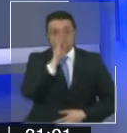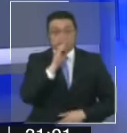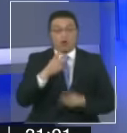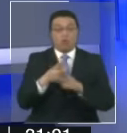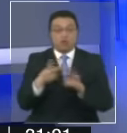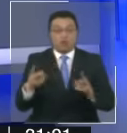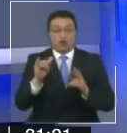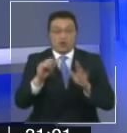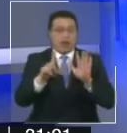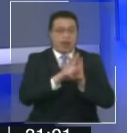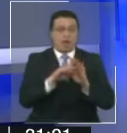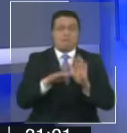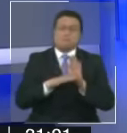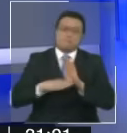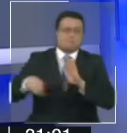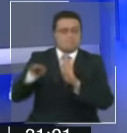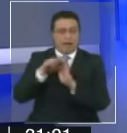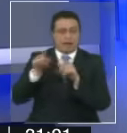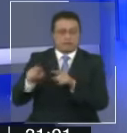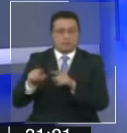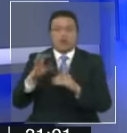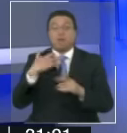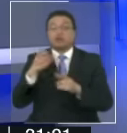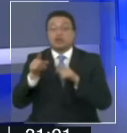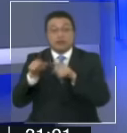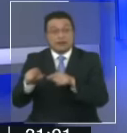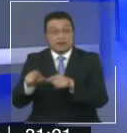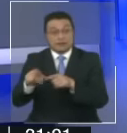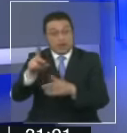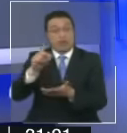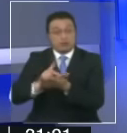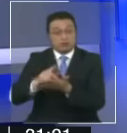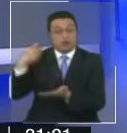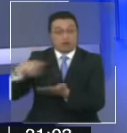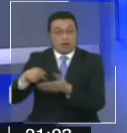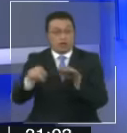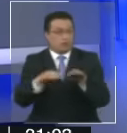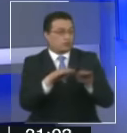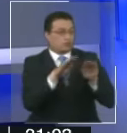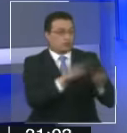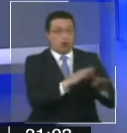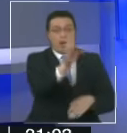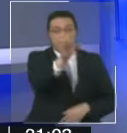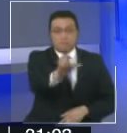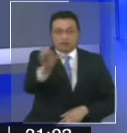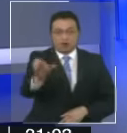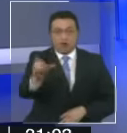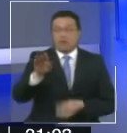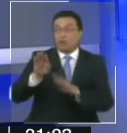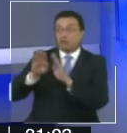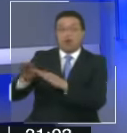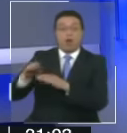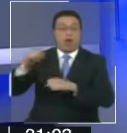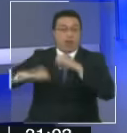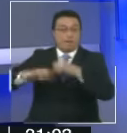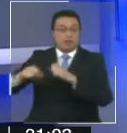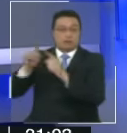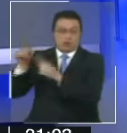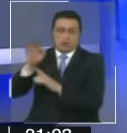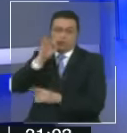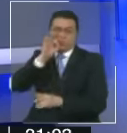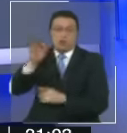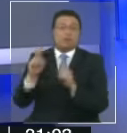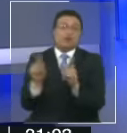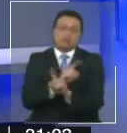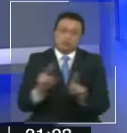legal es aún mayor. Porque ellos debieran estar al servicio de todos los chilenos y no de sus intereses particulares y menos del de un caballero muy